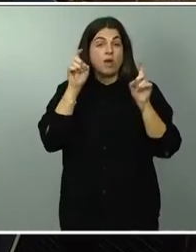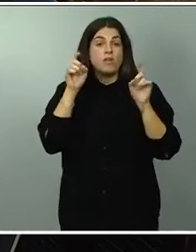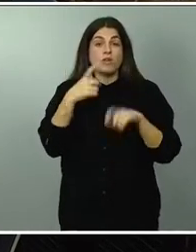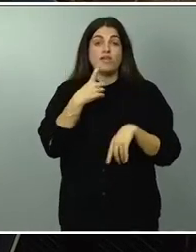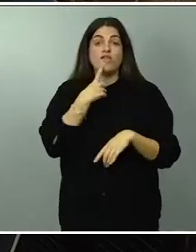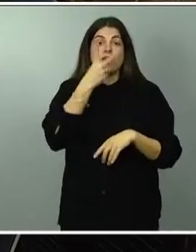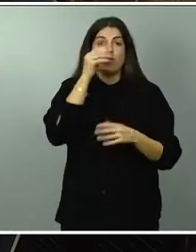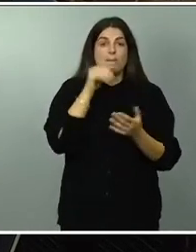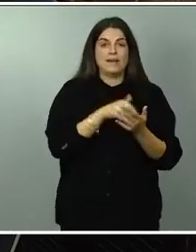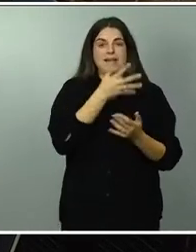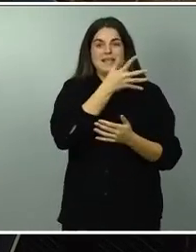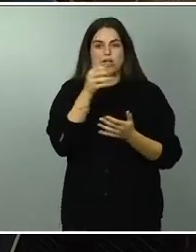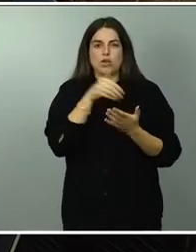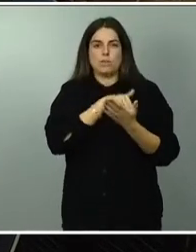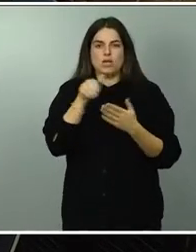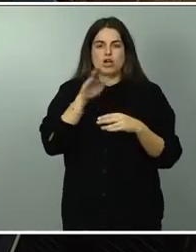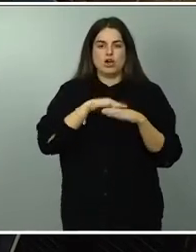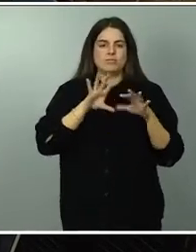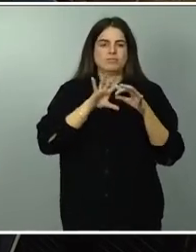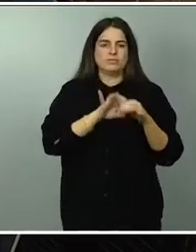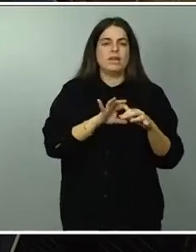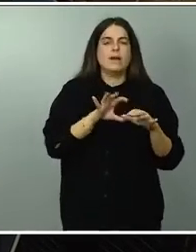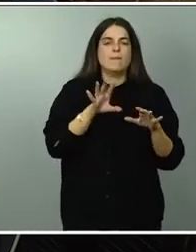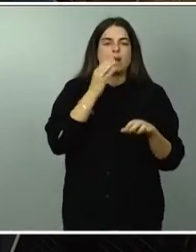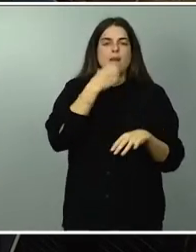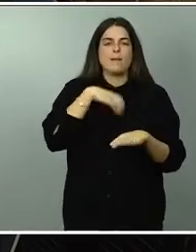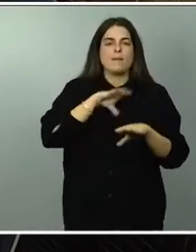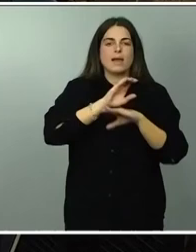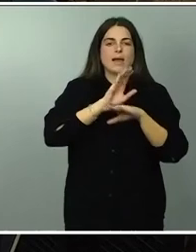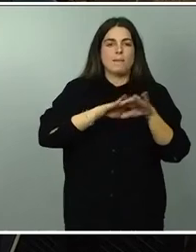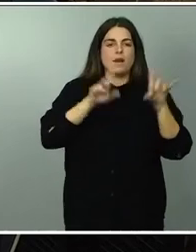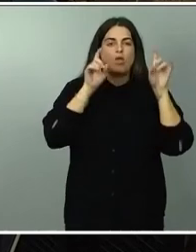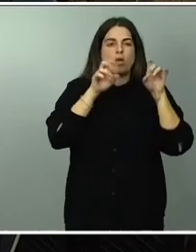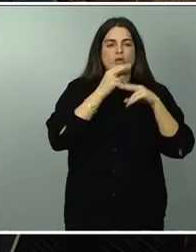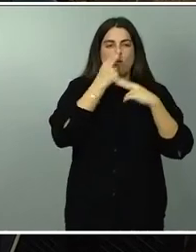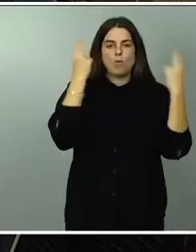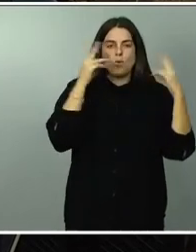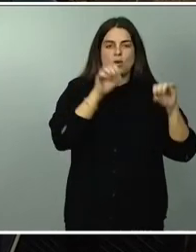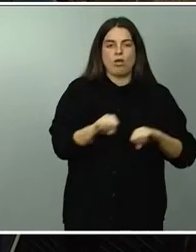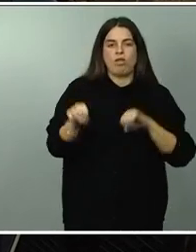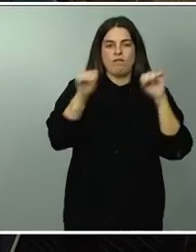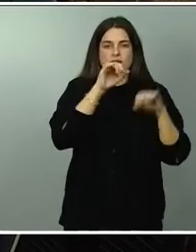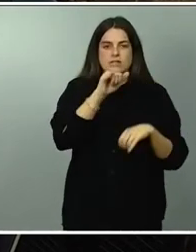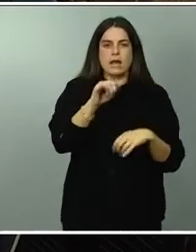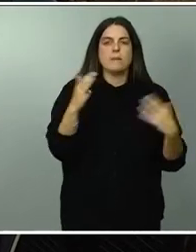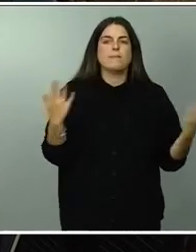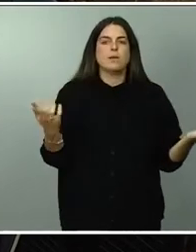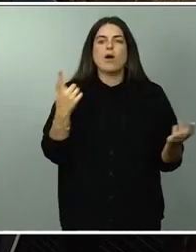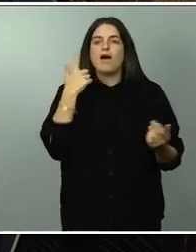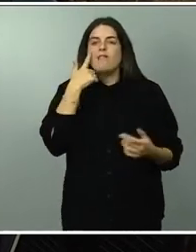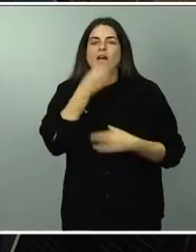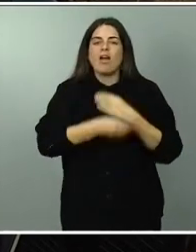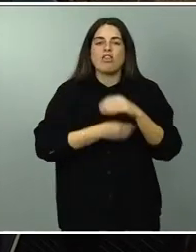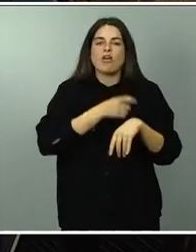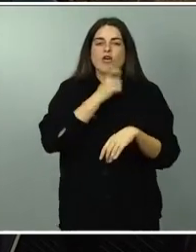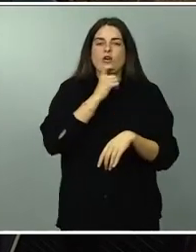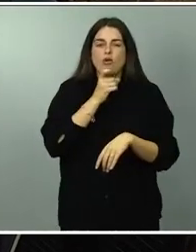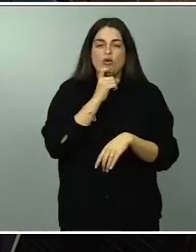digamos de defensa de la educación pública pero ¿cómo se puede hacer todo esto cuando